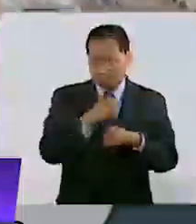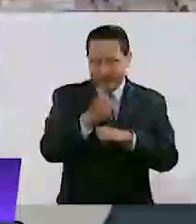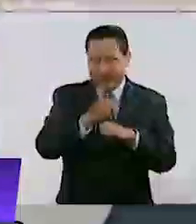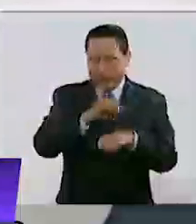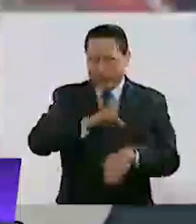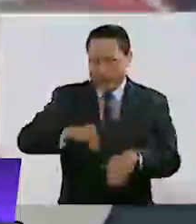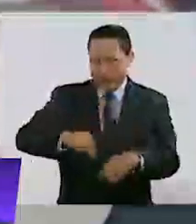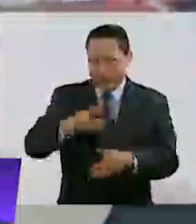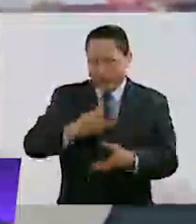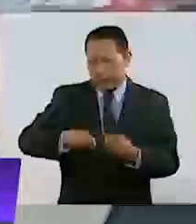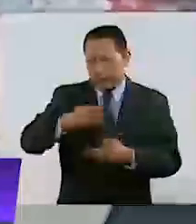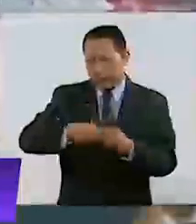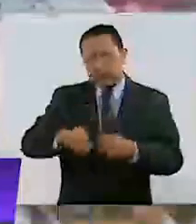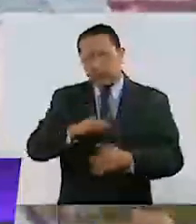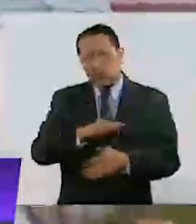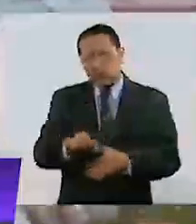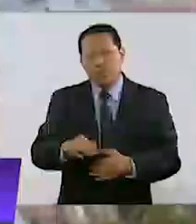aprobada.